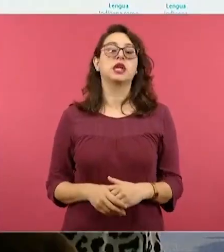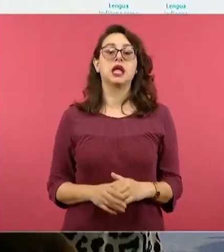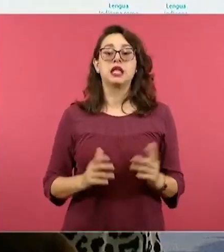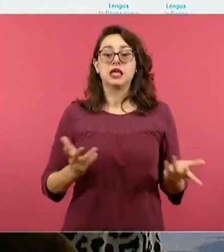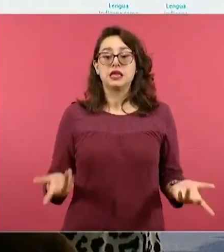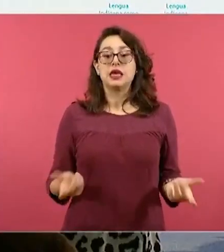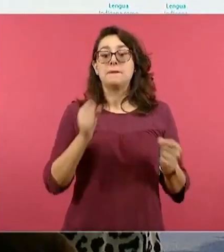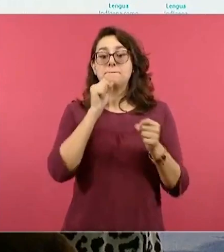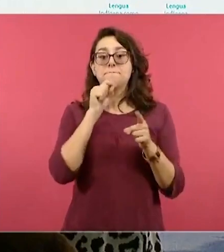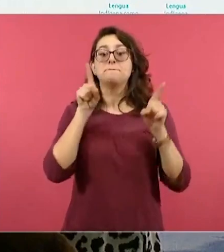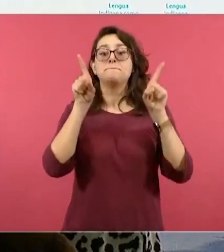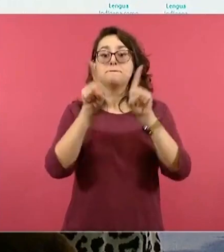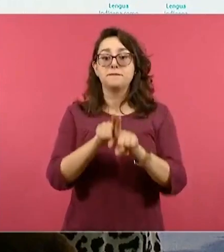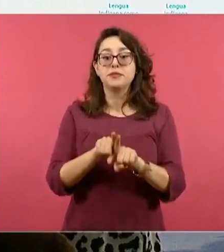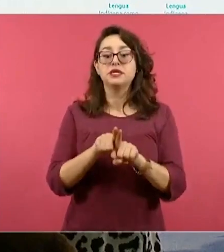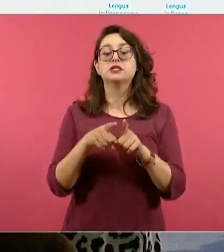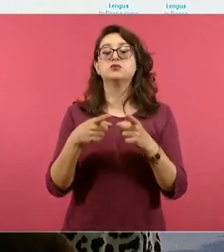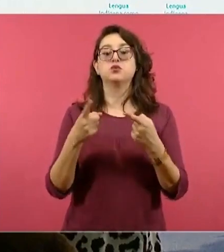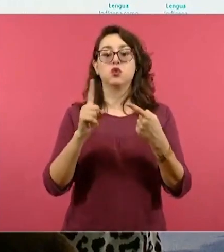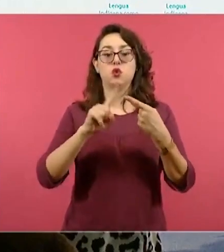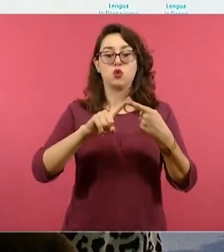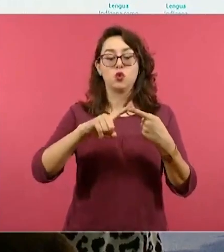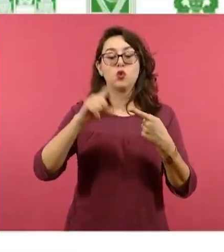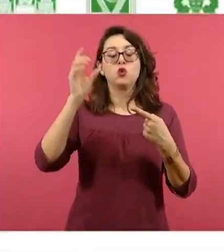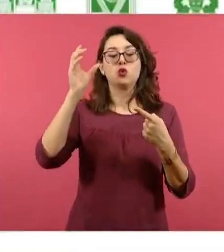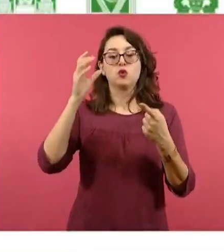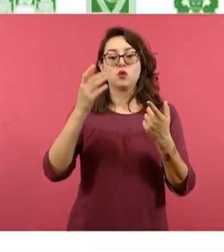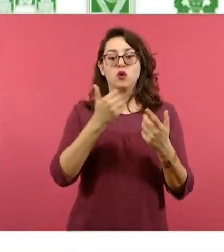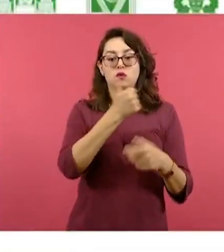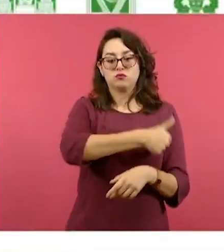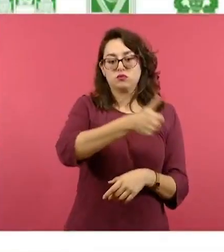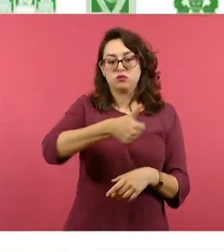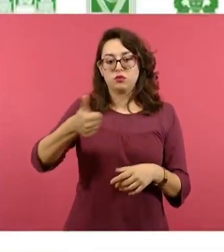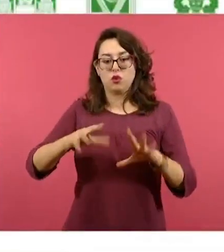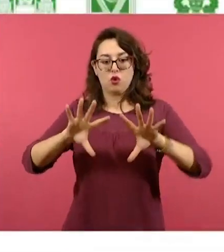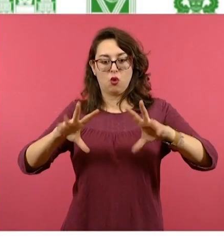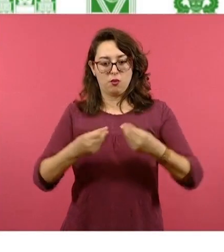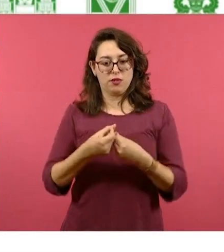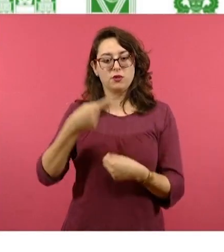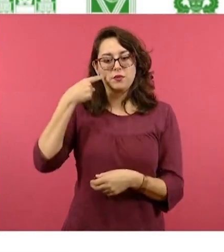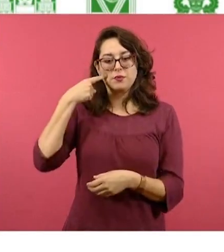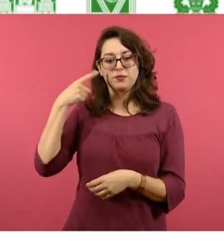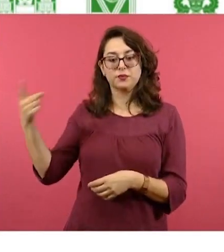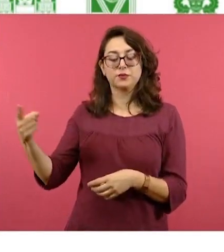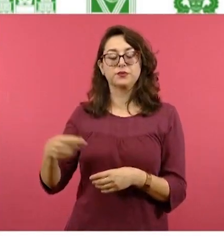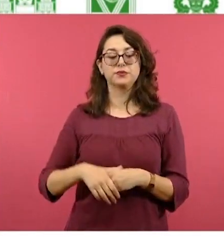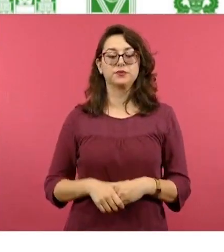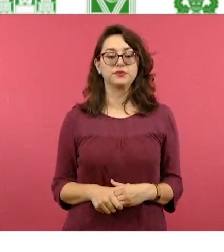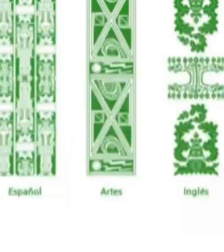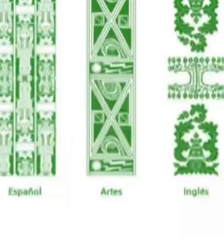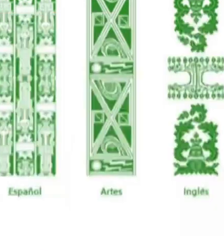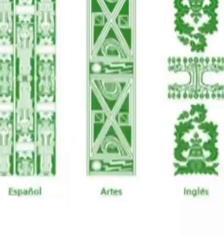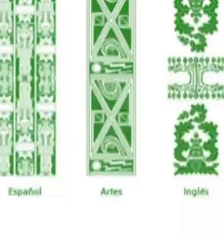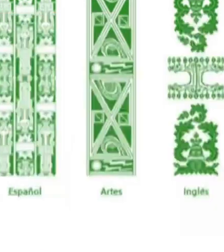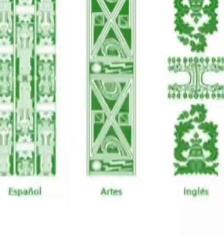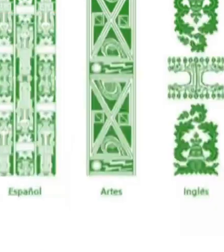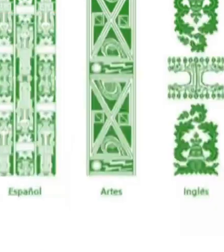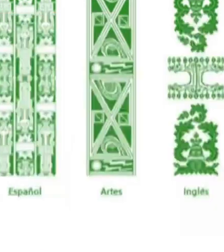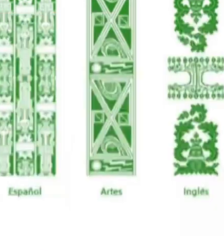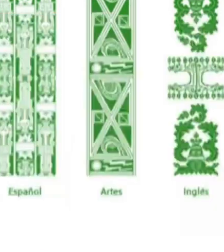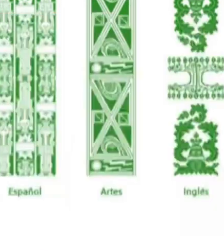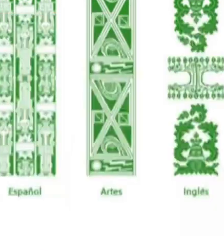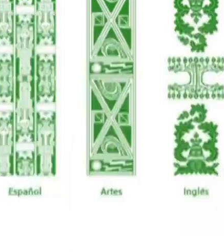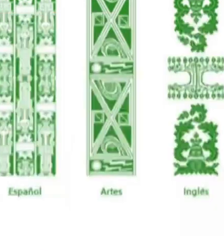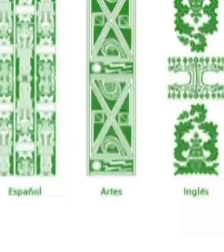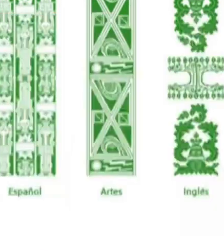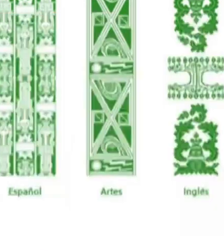tener su libro de artículos científicos, en donde se contienen conocimientos científicos de diferentes campos,